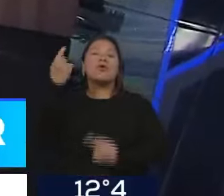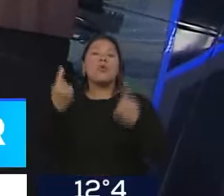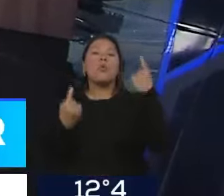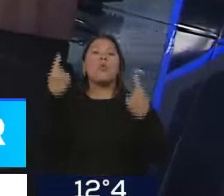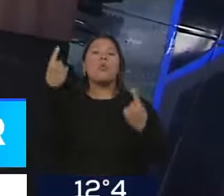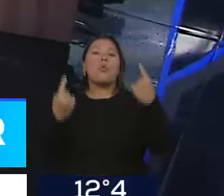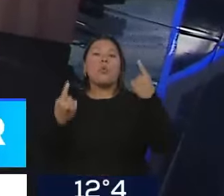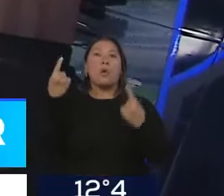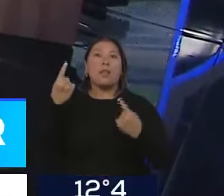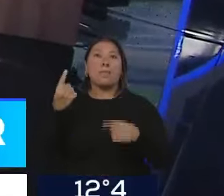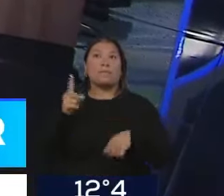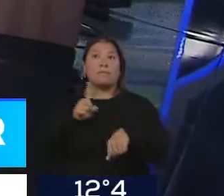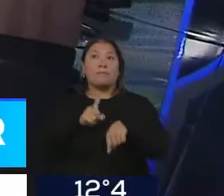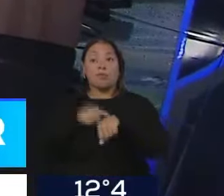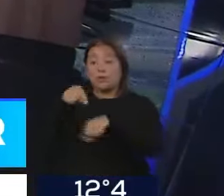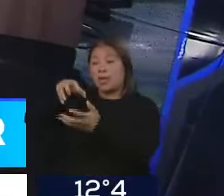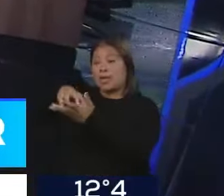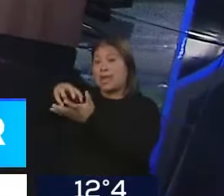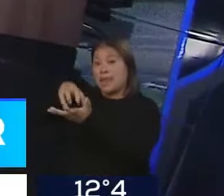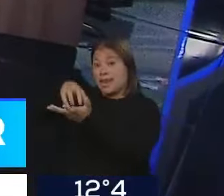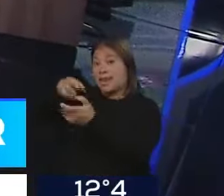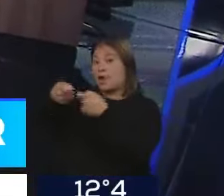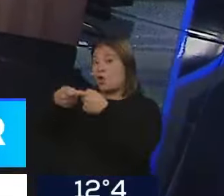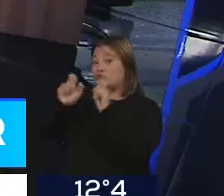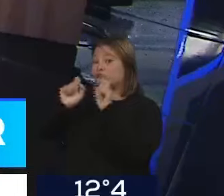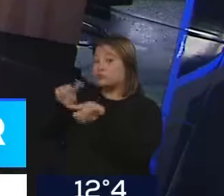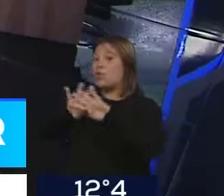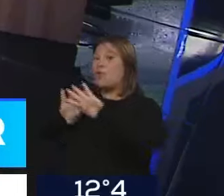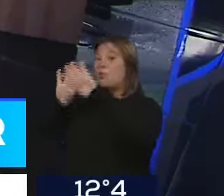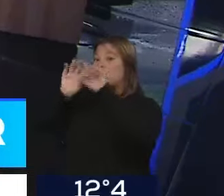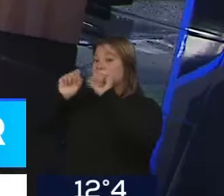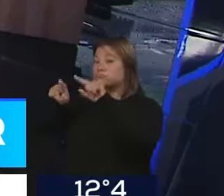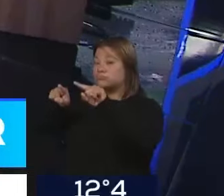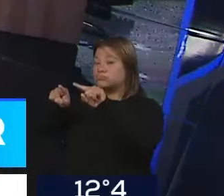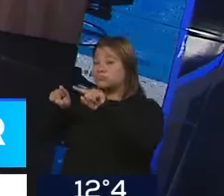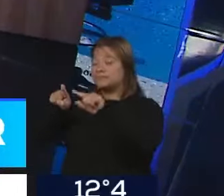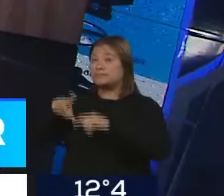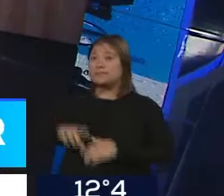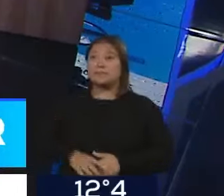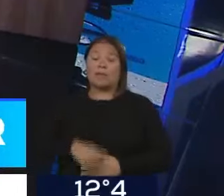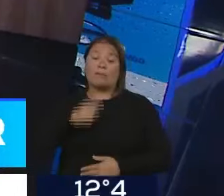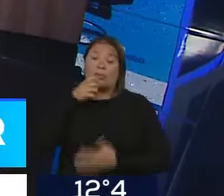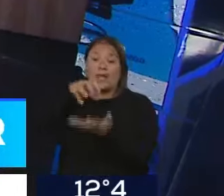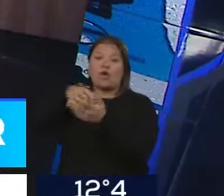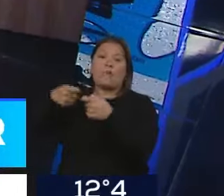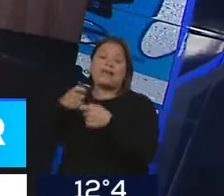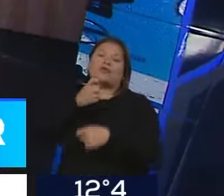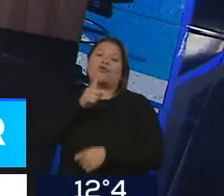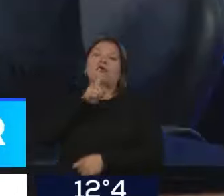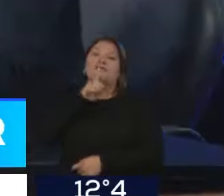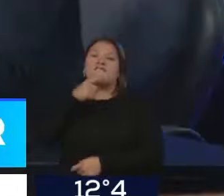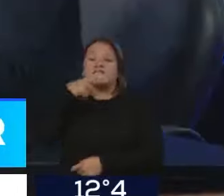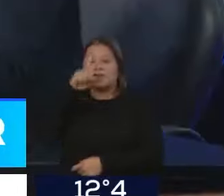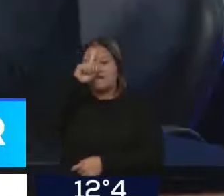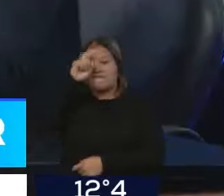están usando su propio QR. No, sí, pero eso es para transferencias. No, no, no, no. Que usan, hay comercios, farmacias, por ejemplo,